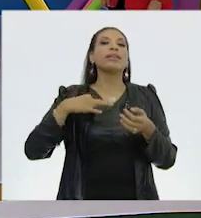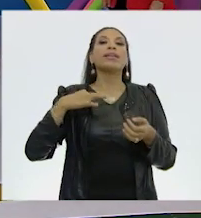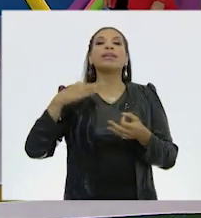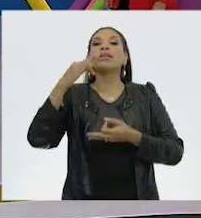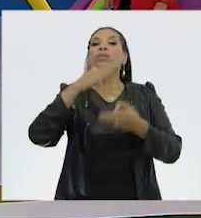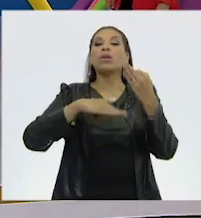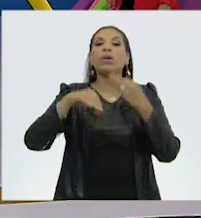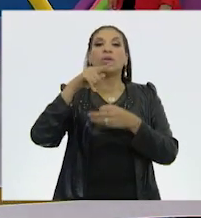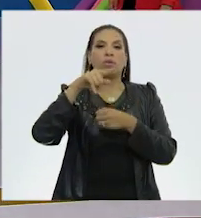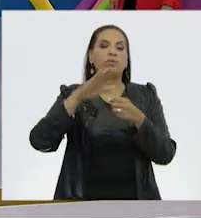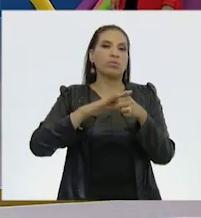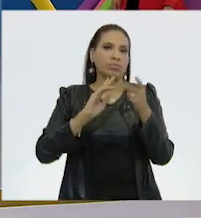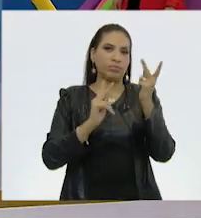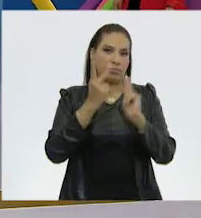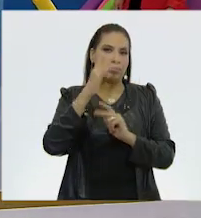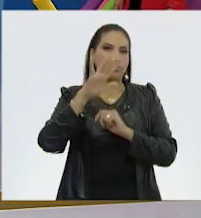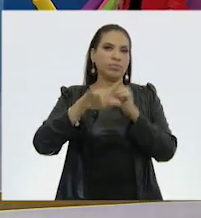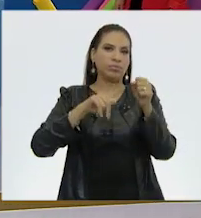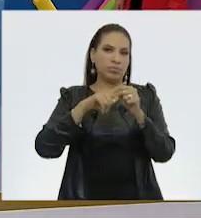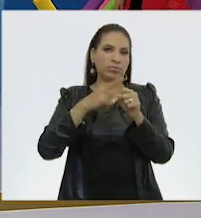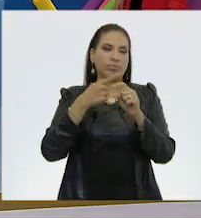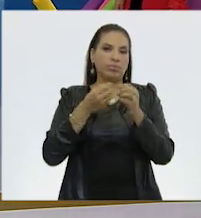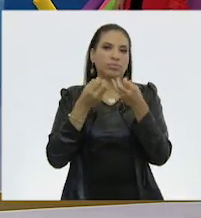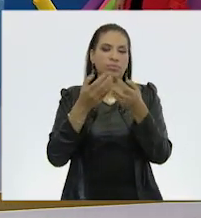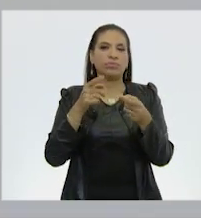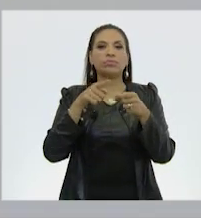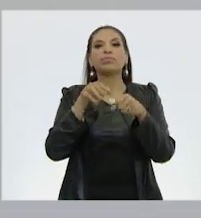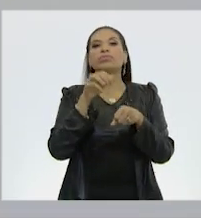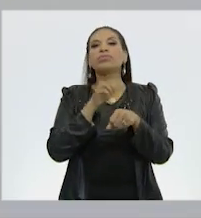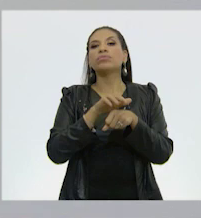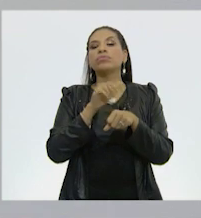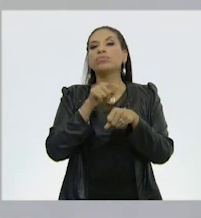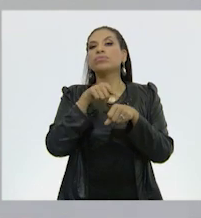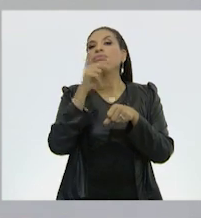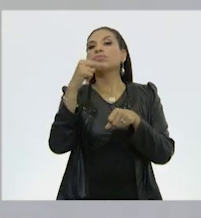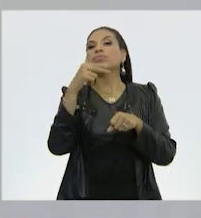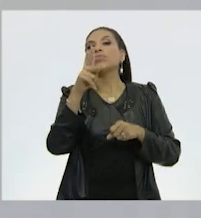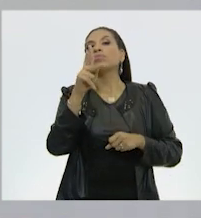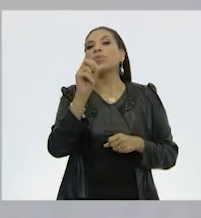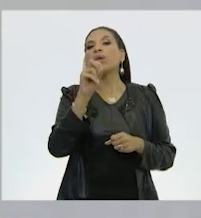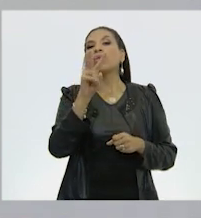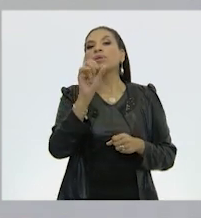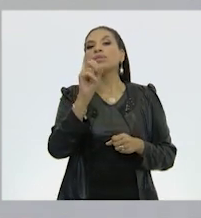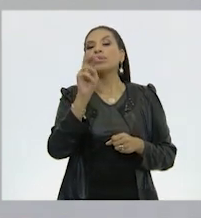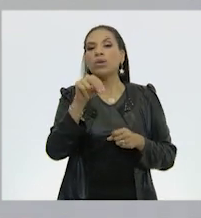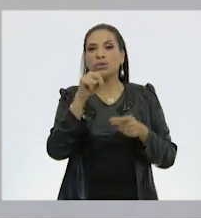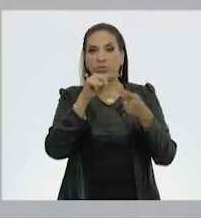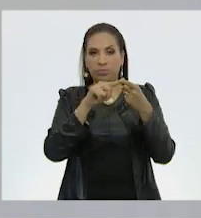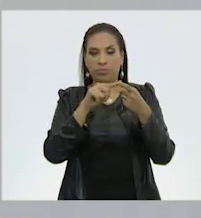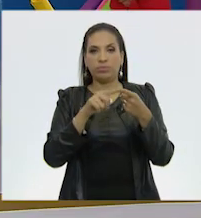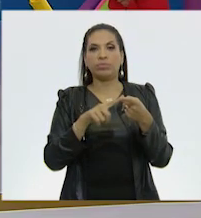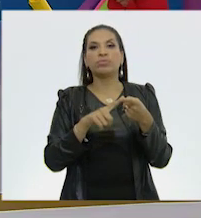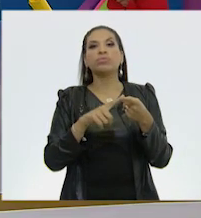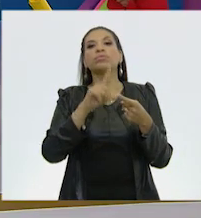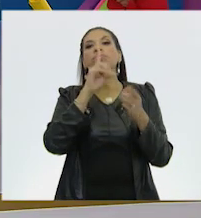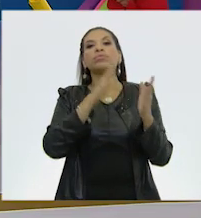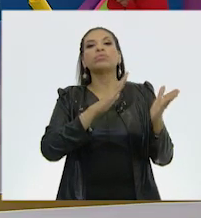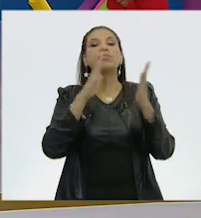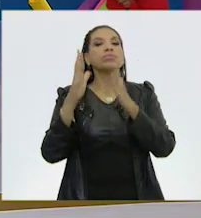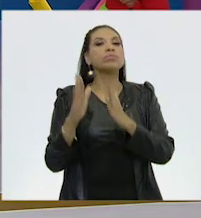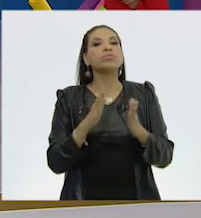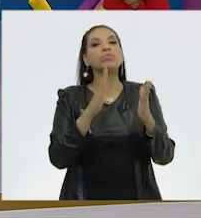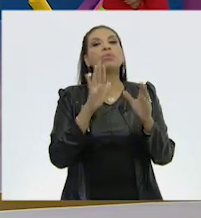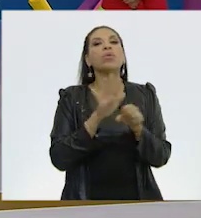que la naturaleza nos proporciona. Están en la categoría de provisión. ¿En qué? Ahora bien, si pasamos